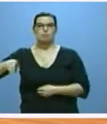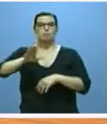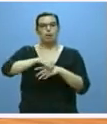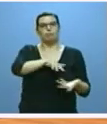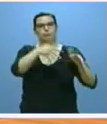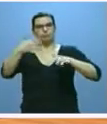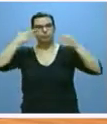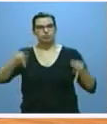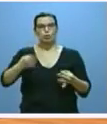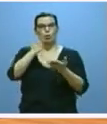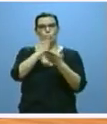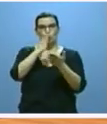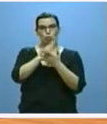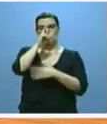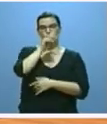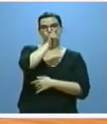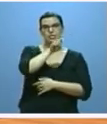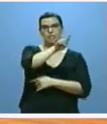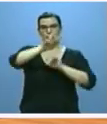implantación en el curso 18-19.